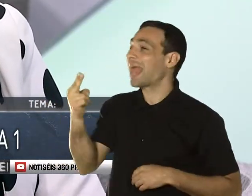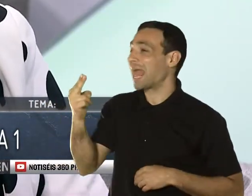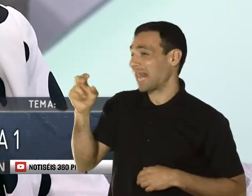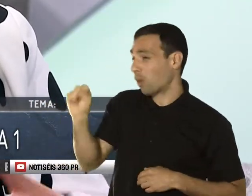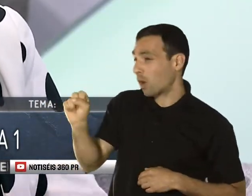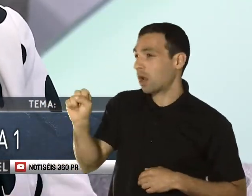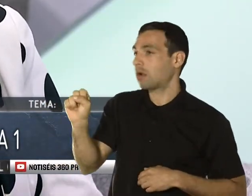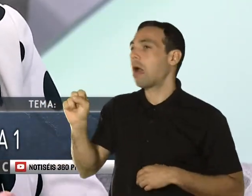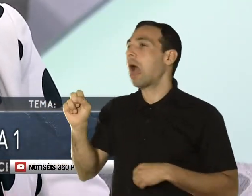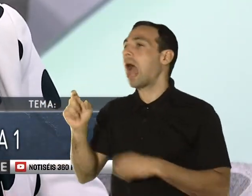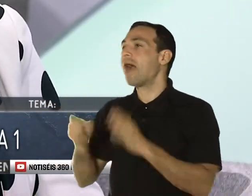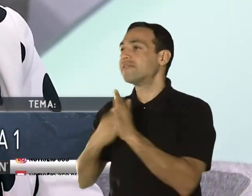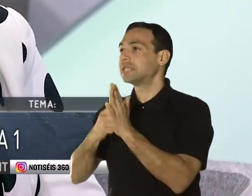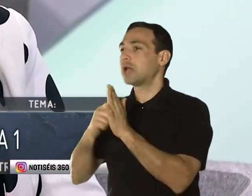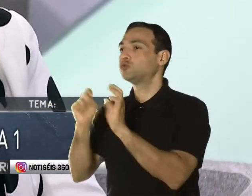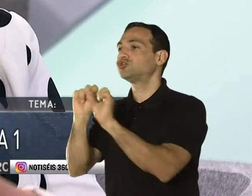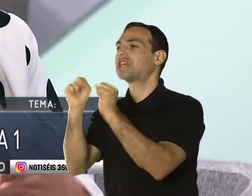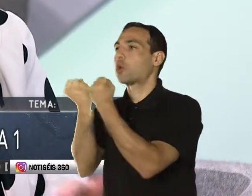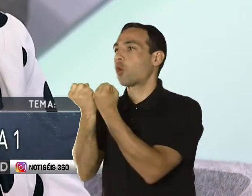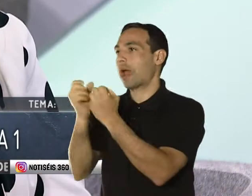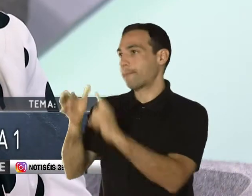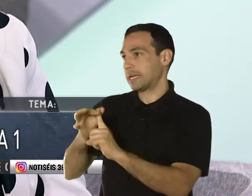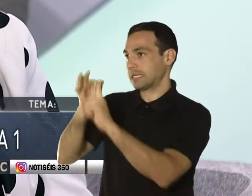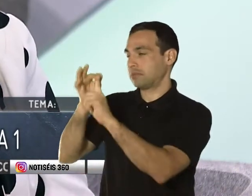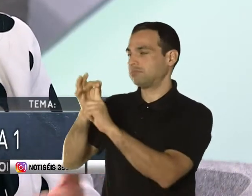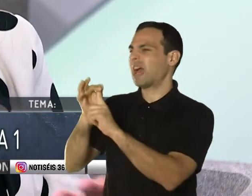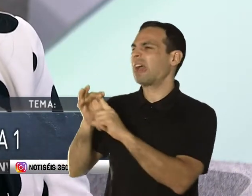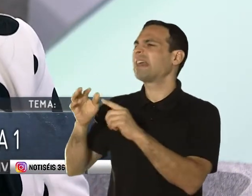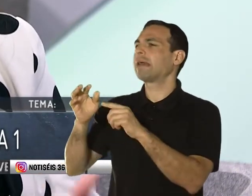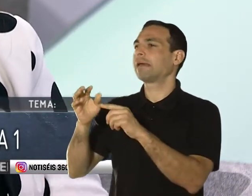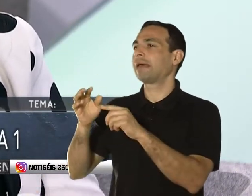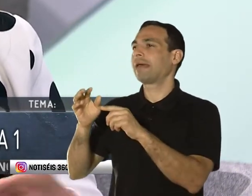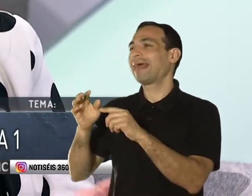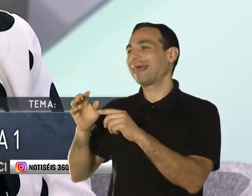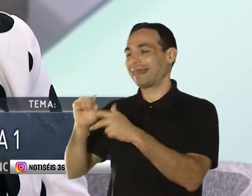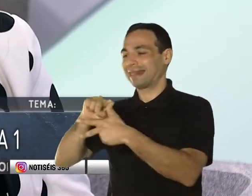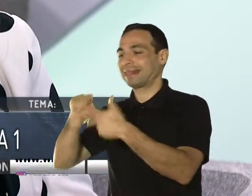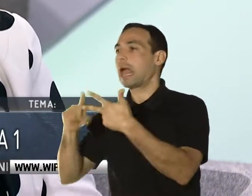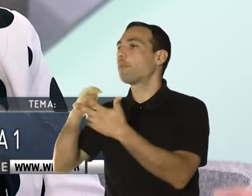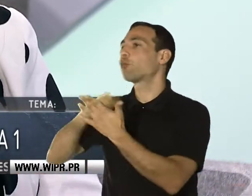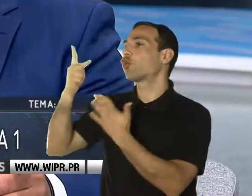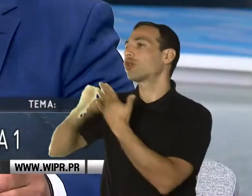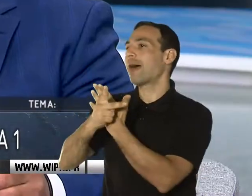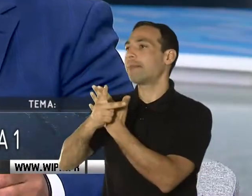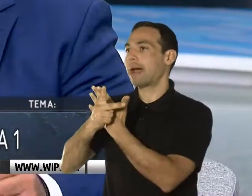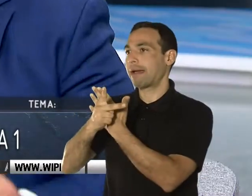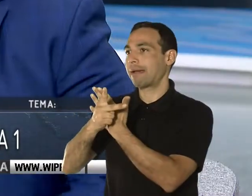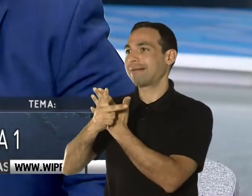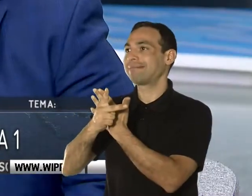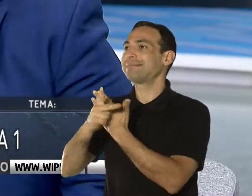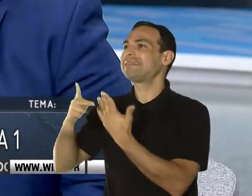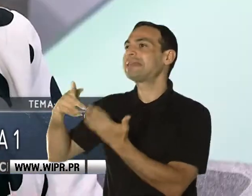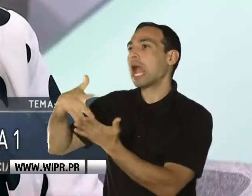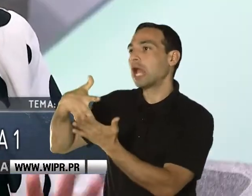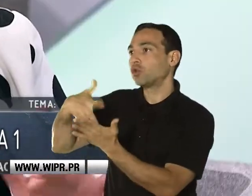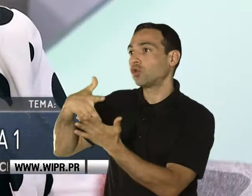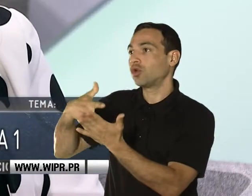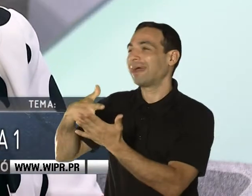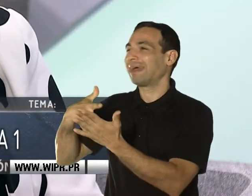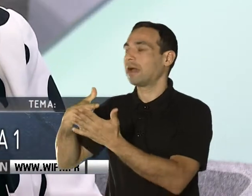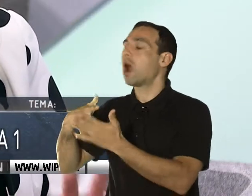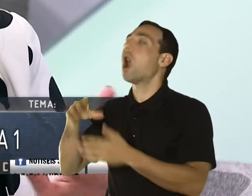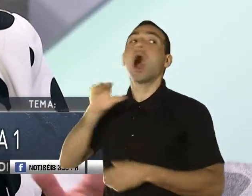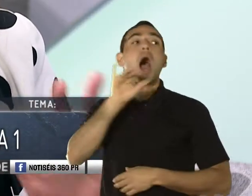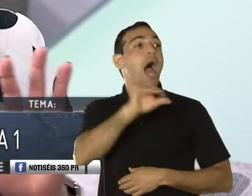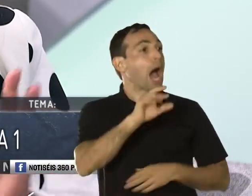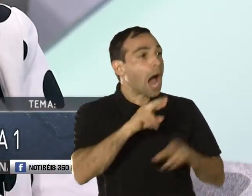especiales, el departamento de educación actualmente tiene tres rutas de estudios o tres programas de estudios. Por eso es ruta uno. Exacto, por eso es una ruta uno, un programa